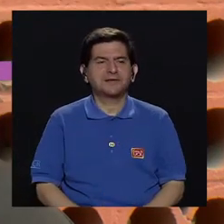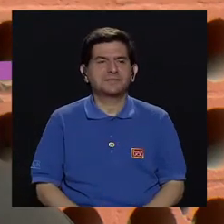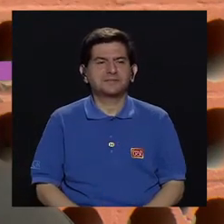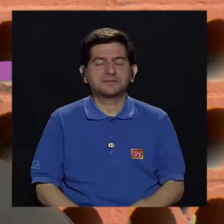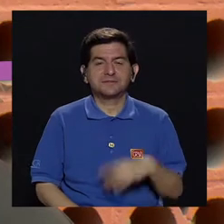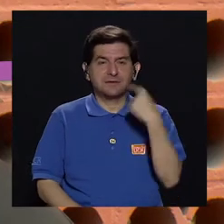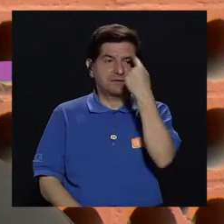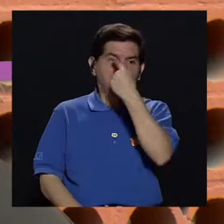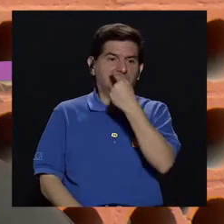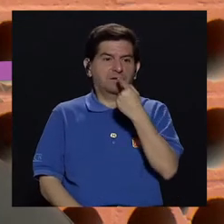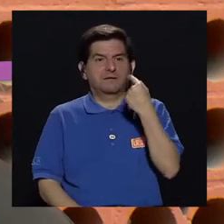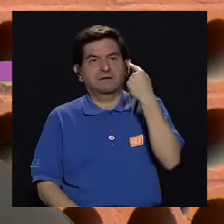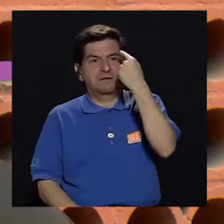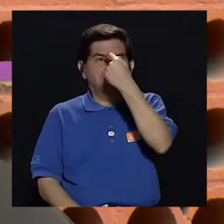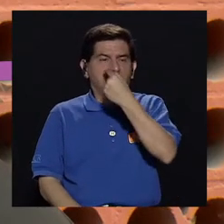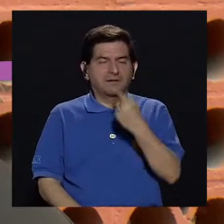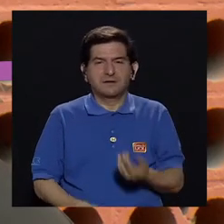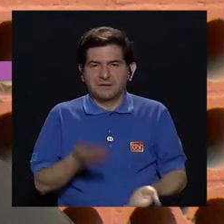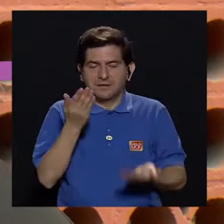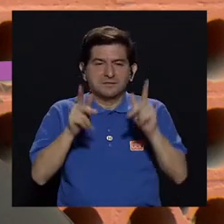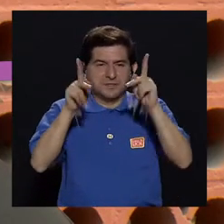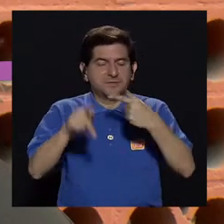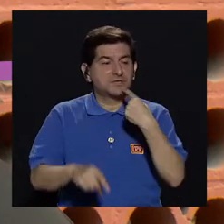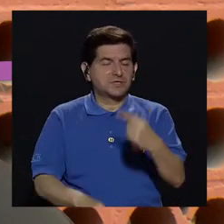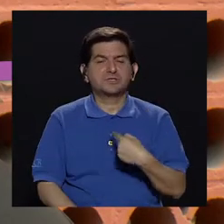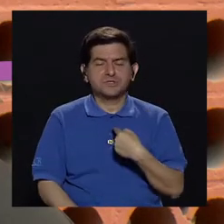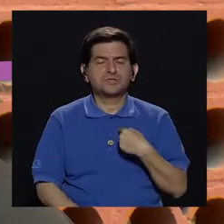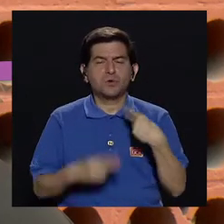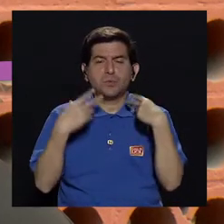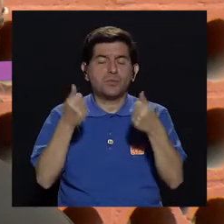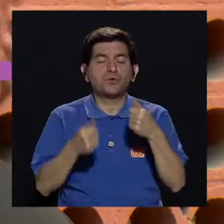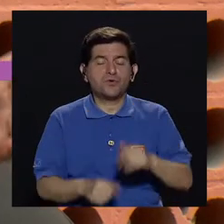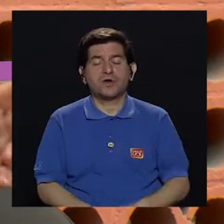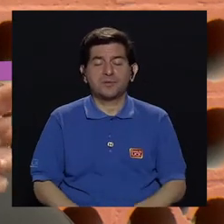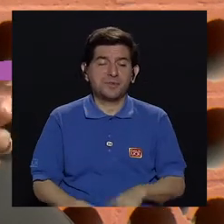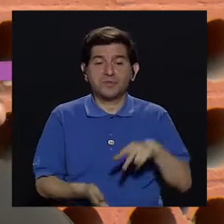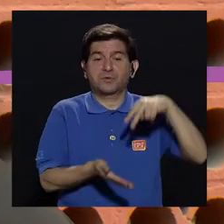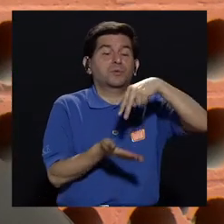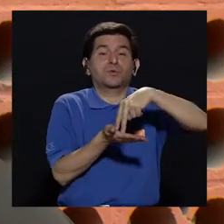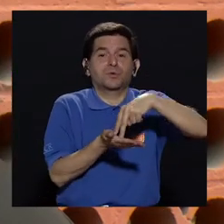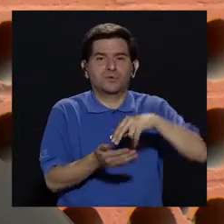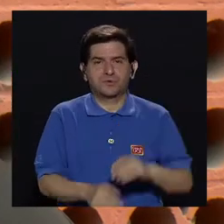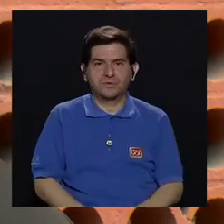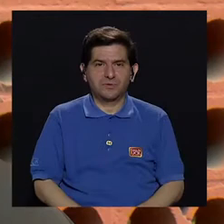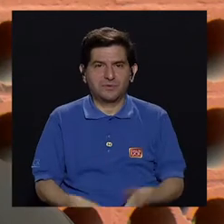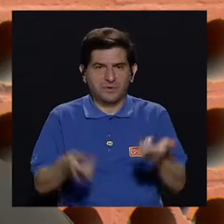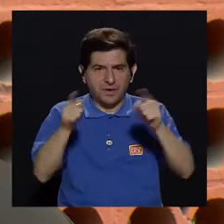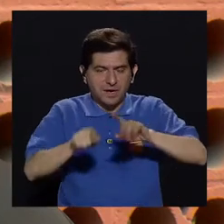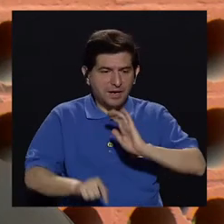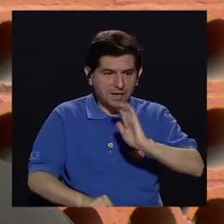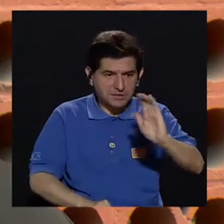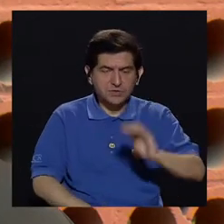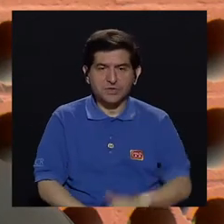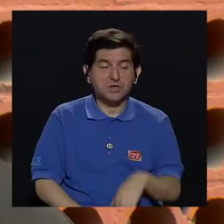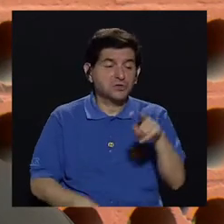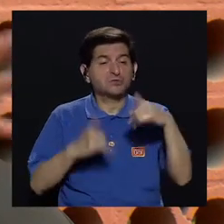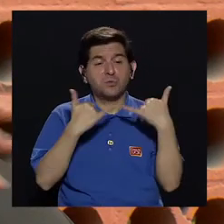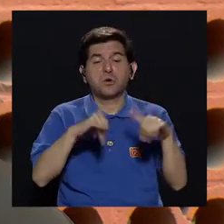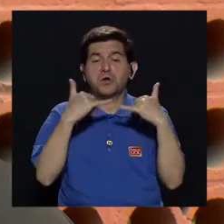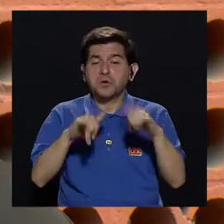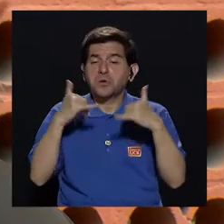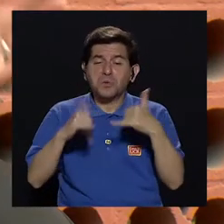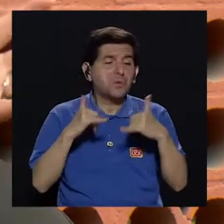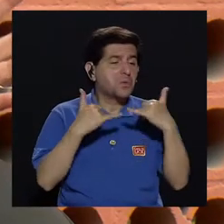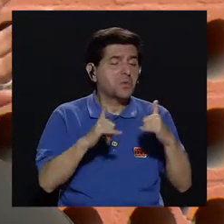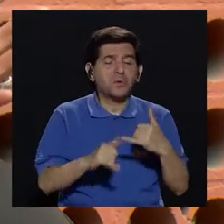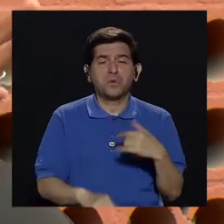ejemplo, el mareo, ¿ya? Entonces que de repente la gente dice, no, me levante muy rápido, es eso nada más. En el caso de los chiquillos, como andan